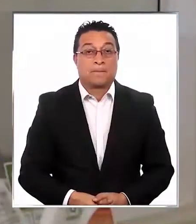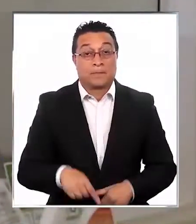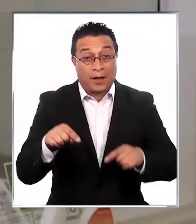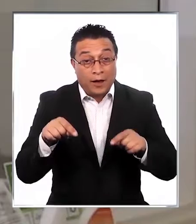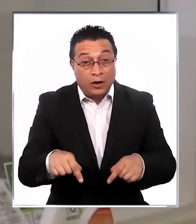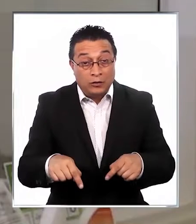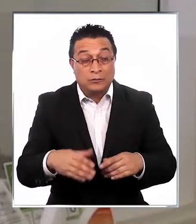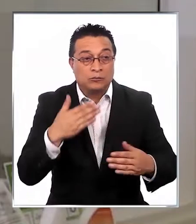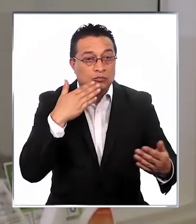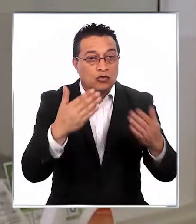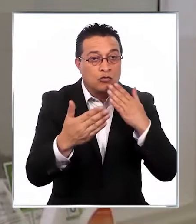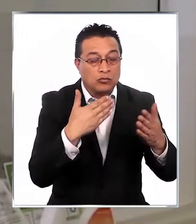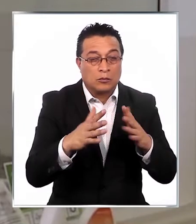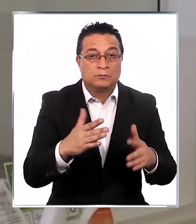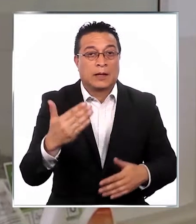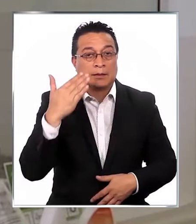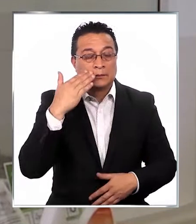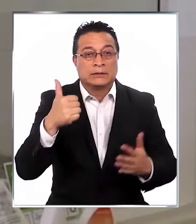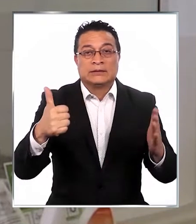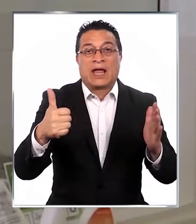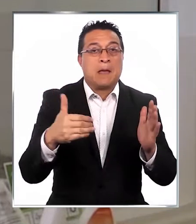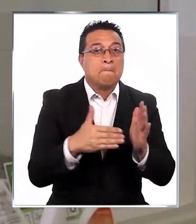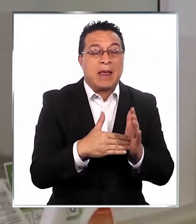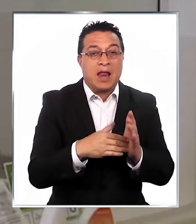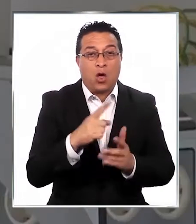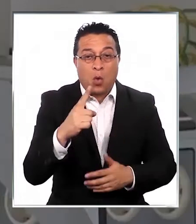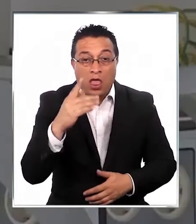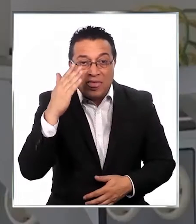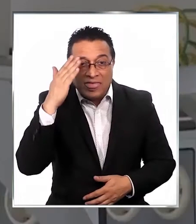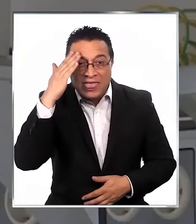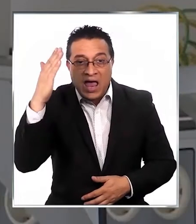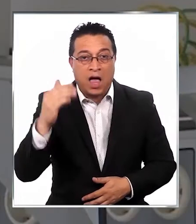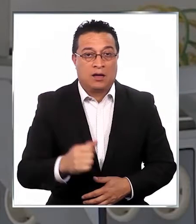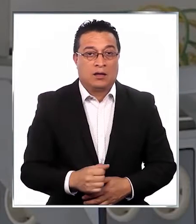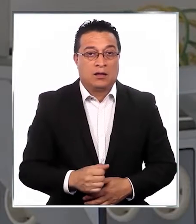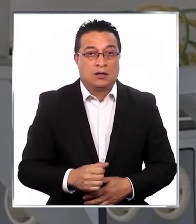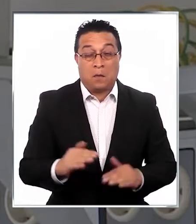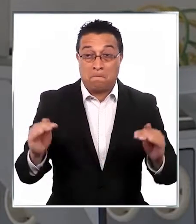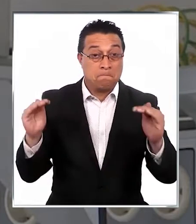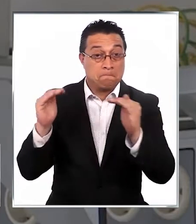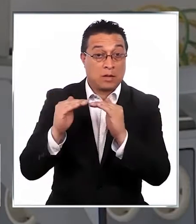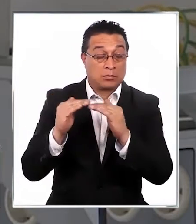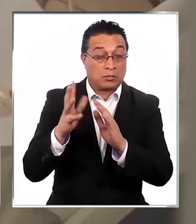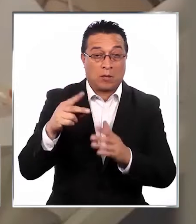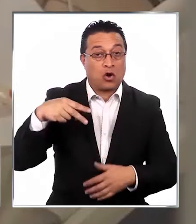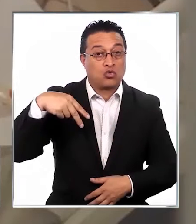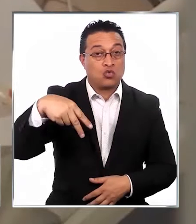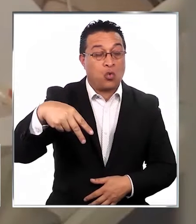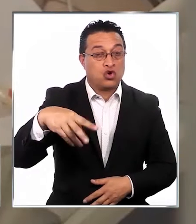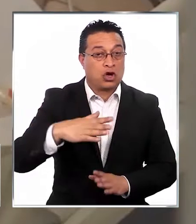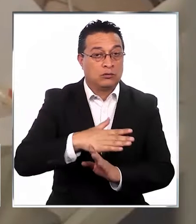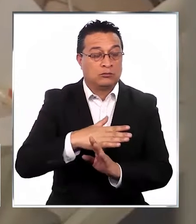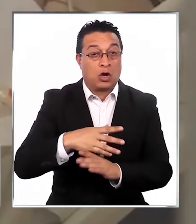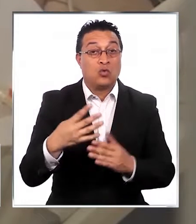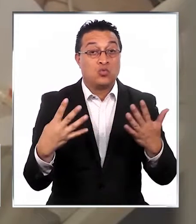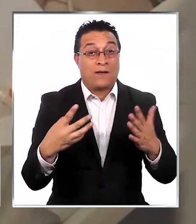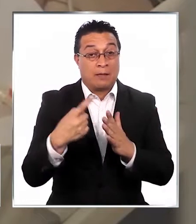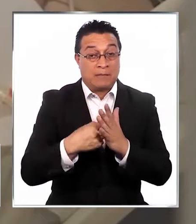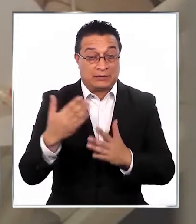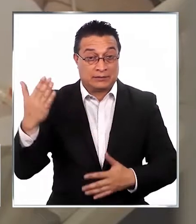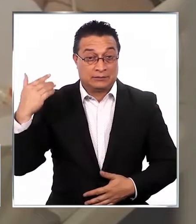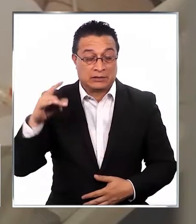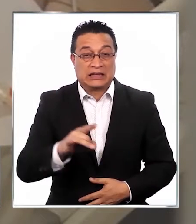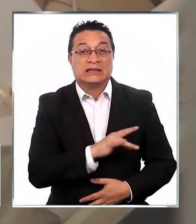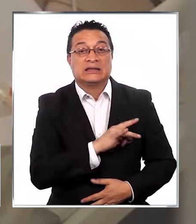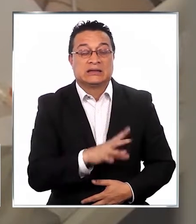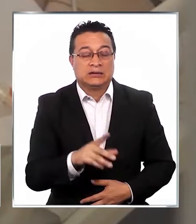Esta vez los contagios bordearon los 6.000 casos en un solo día, cifras similares a mediados de junio, hace nueve meses